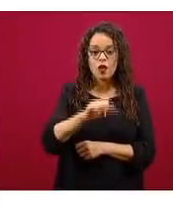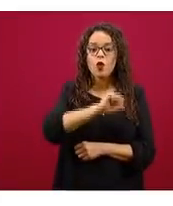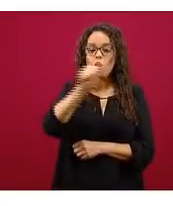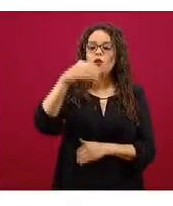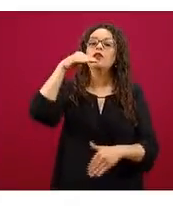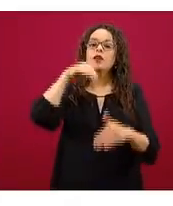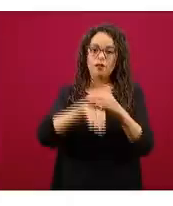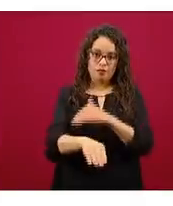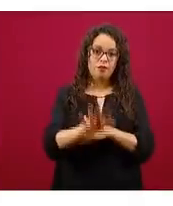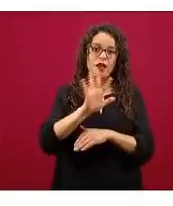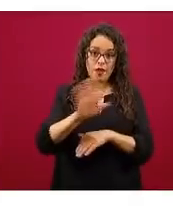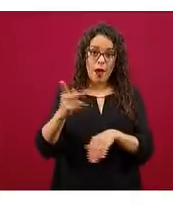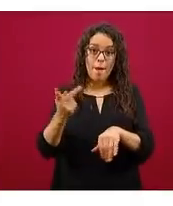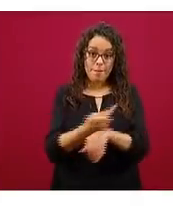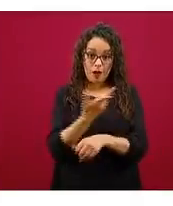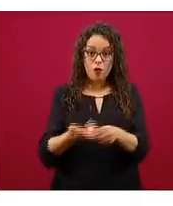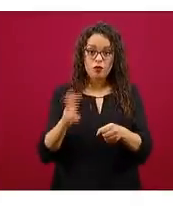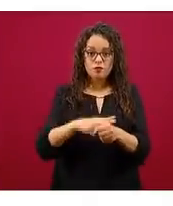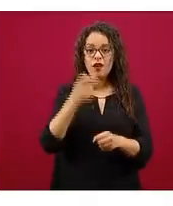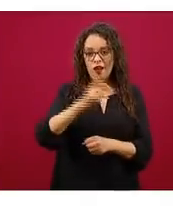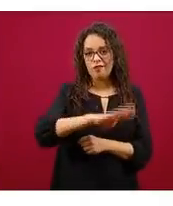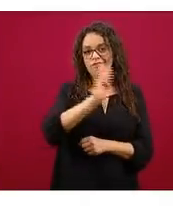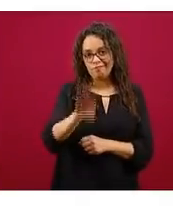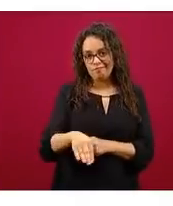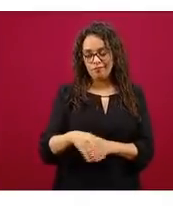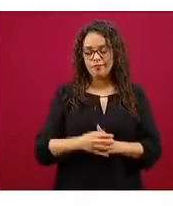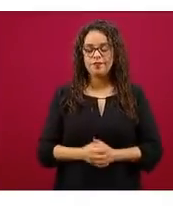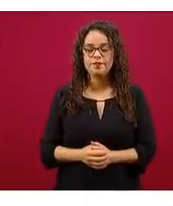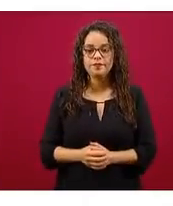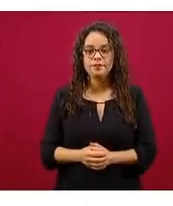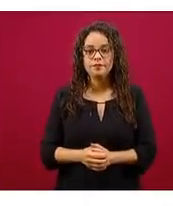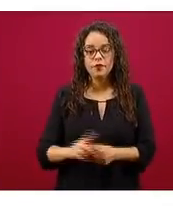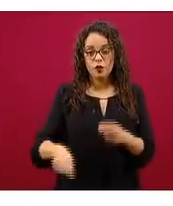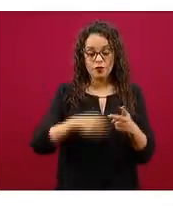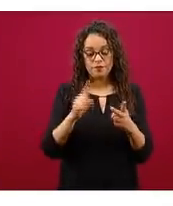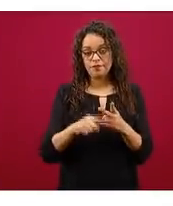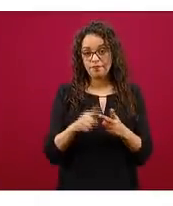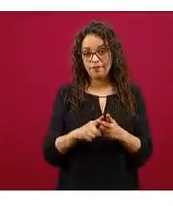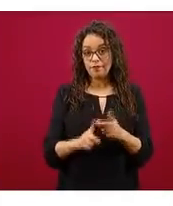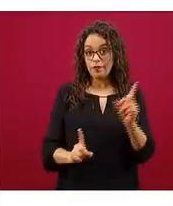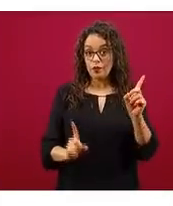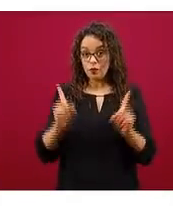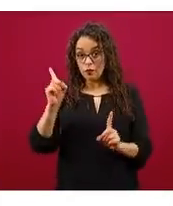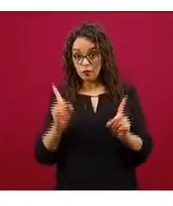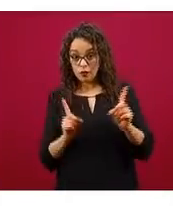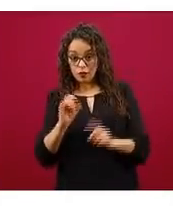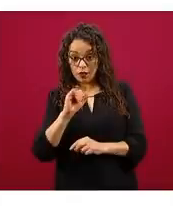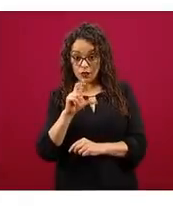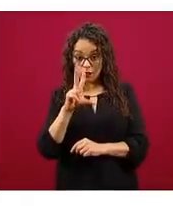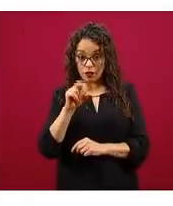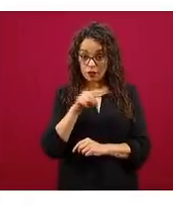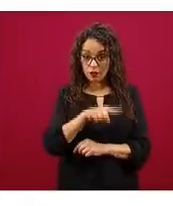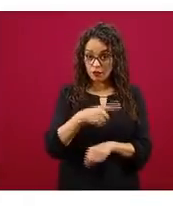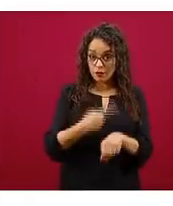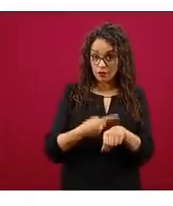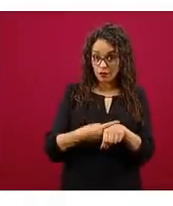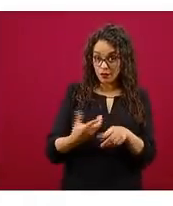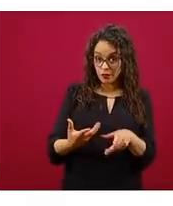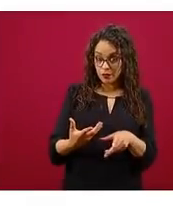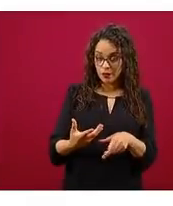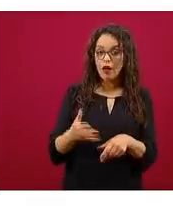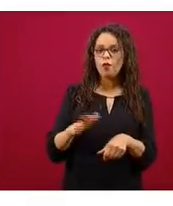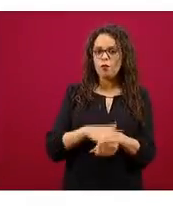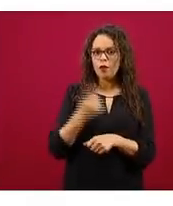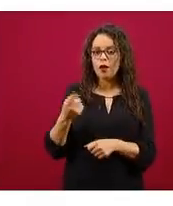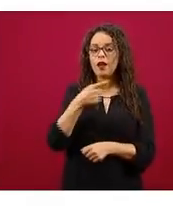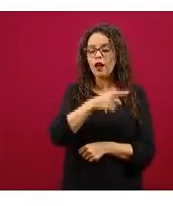de estos, se consideran sospechosos, si reúnen todos los síntomas que debe tener un caso COVID. Pero además,